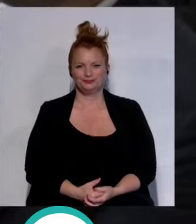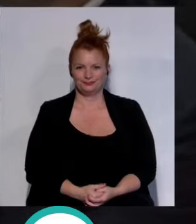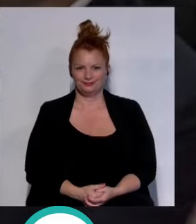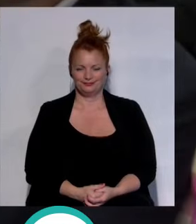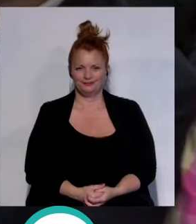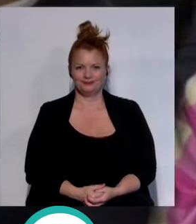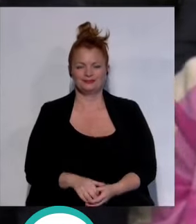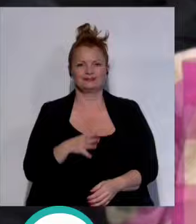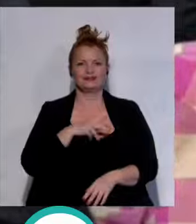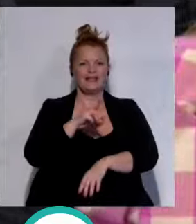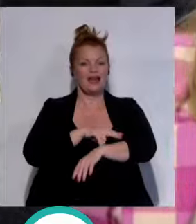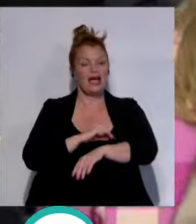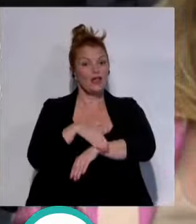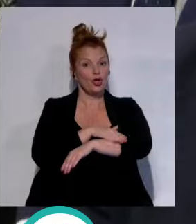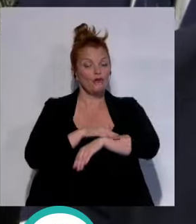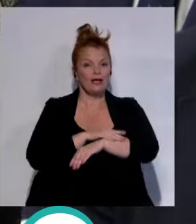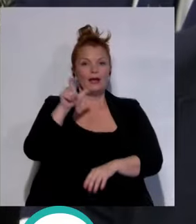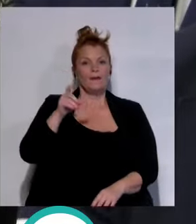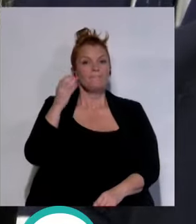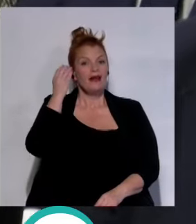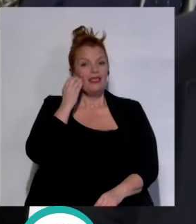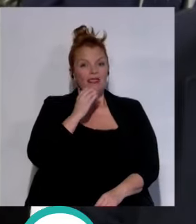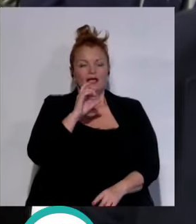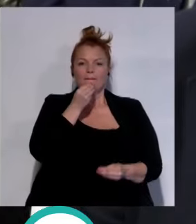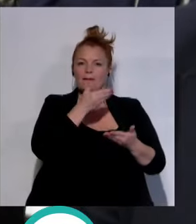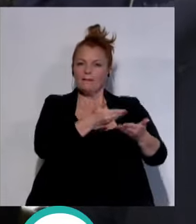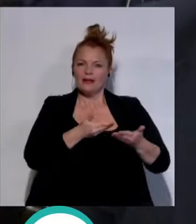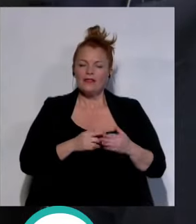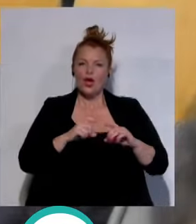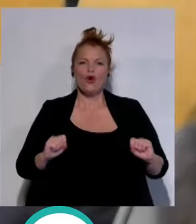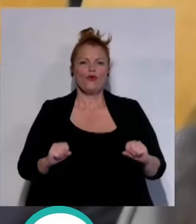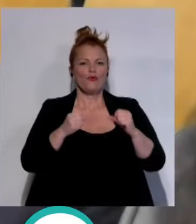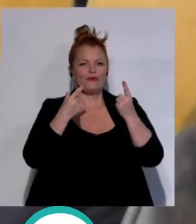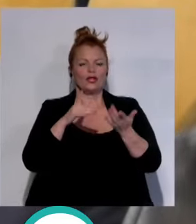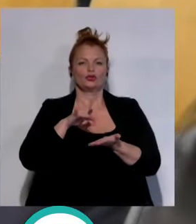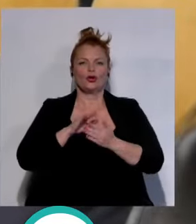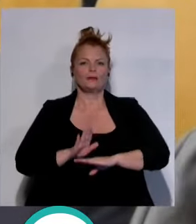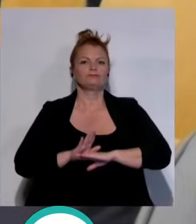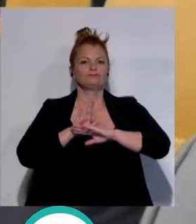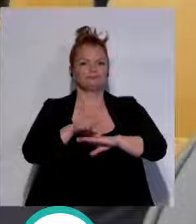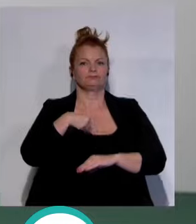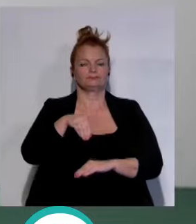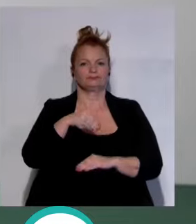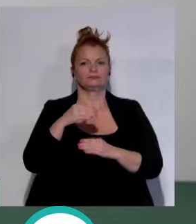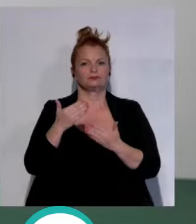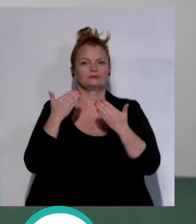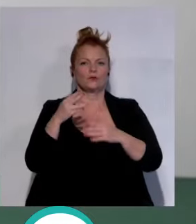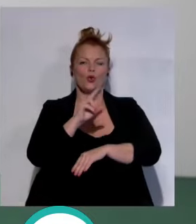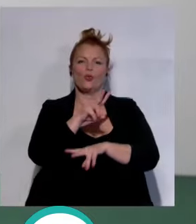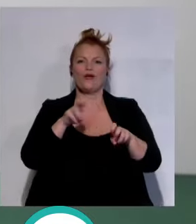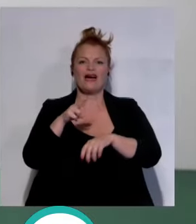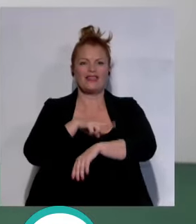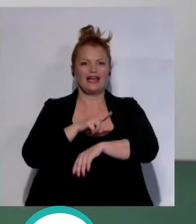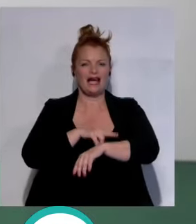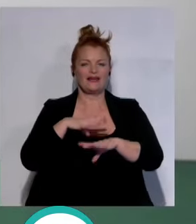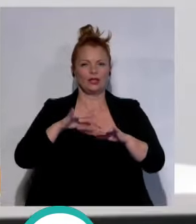La delegada del gobierno Mercedes Colombo ha dado la bienvenida oficial y ha presidido la toma de posesión de la nueva delegada territorial